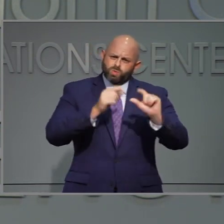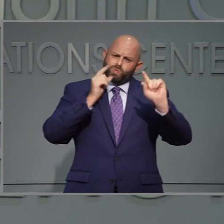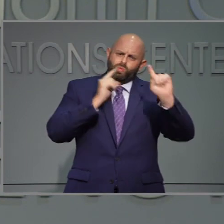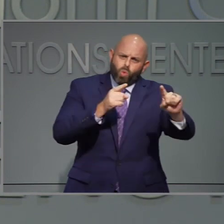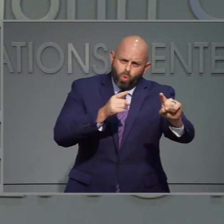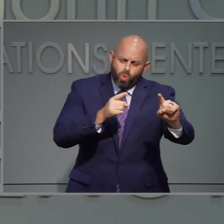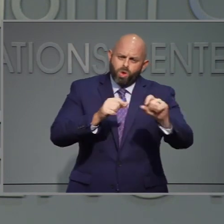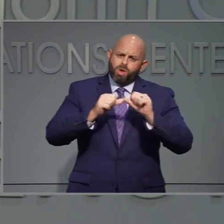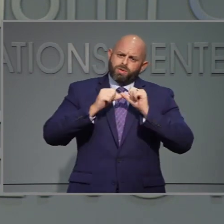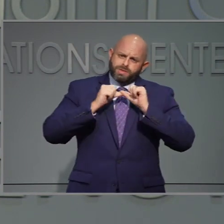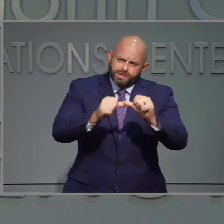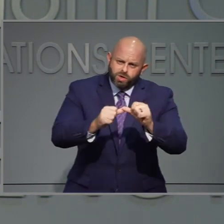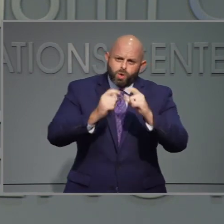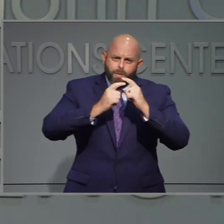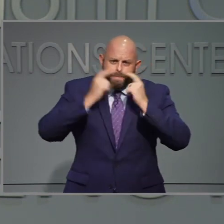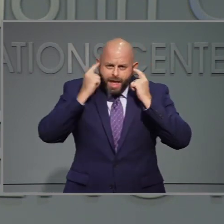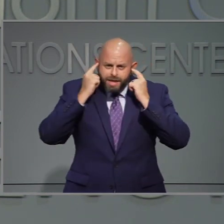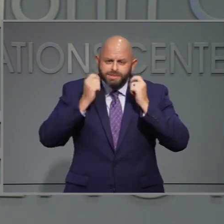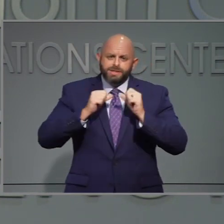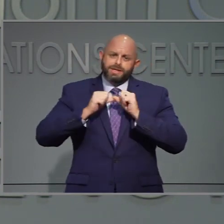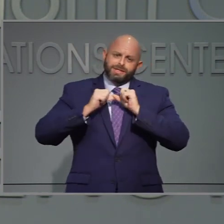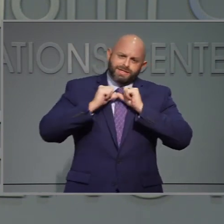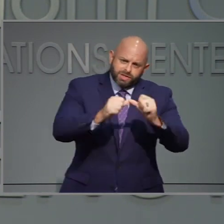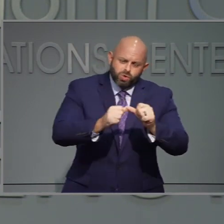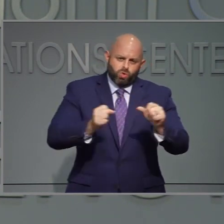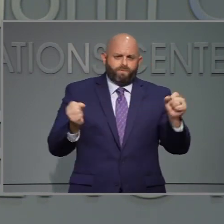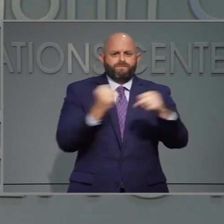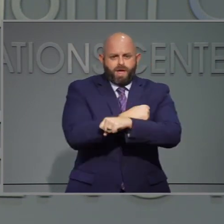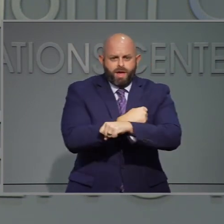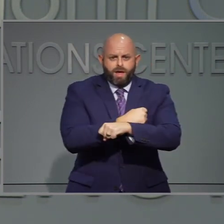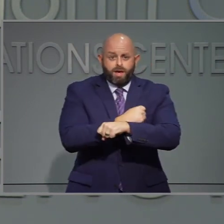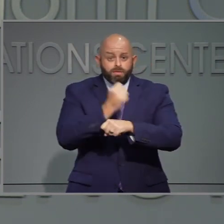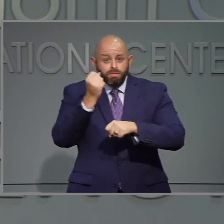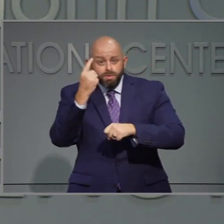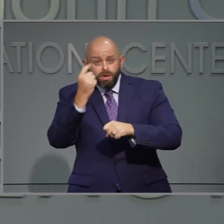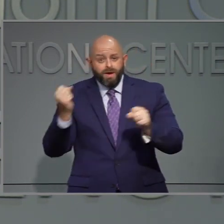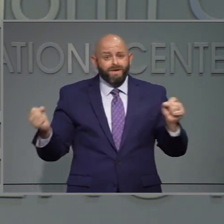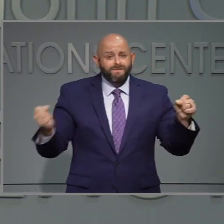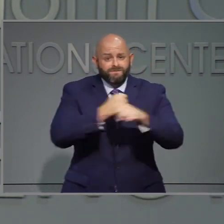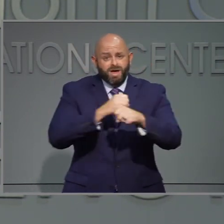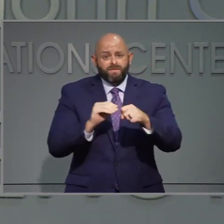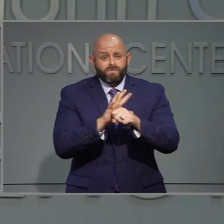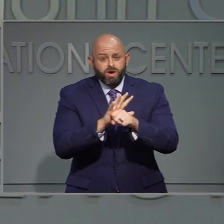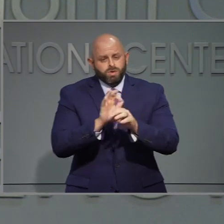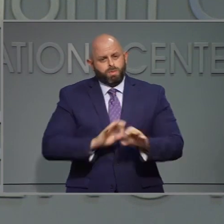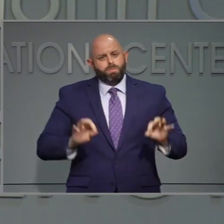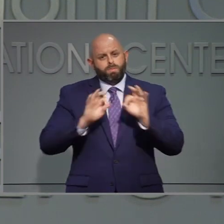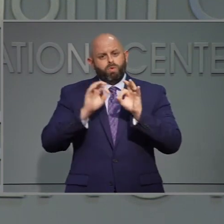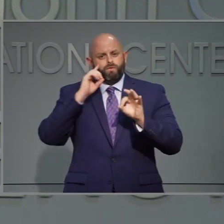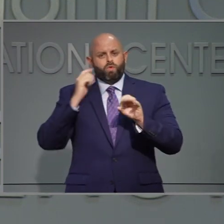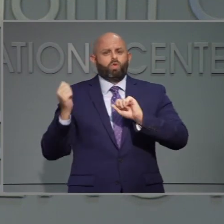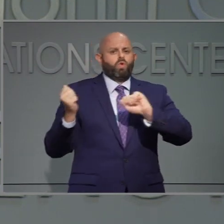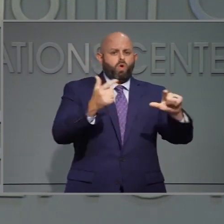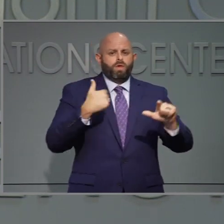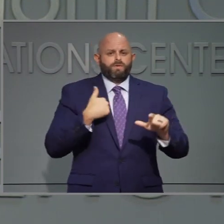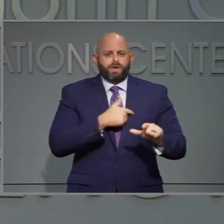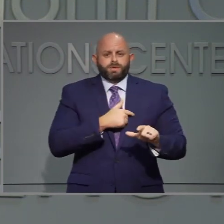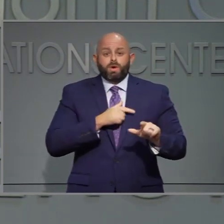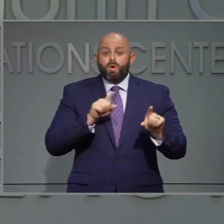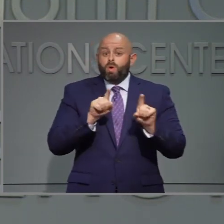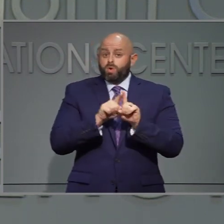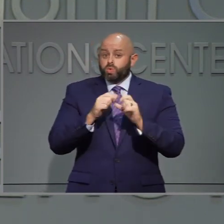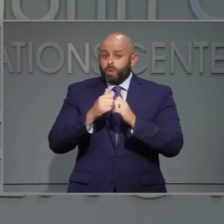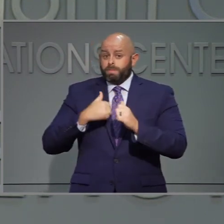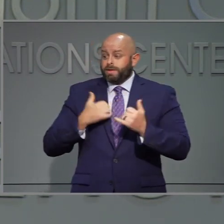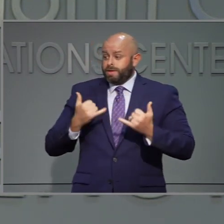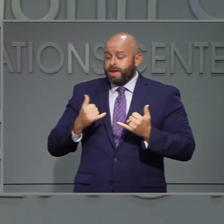lleven puesta su mascarilla, píguense a esto. El combatir este virus depende de cada uno de nosotros. También aquí